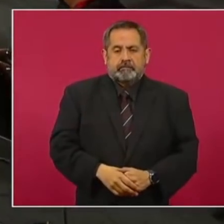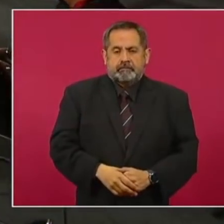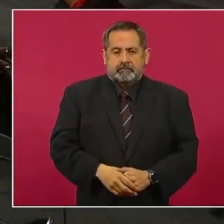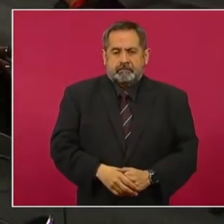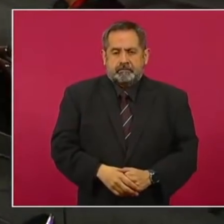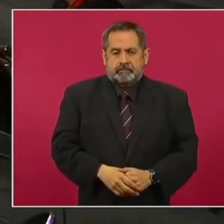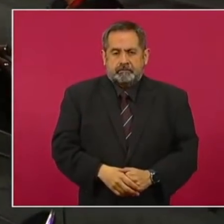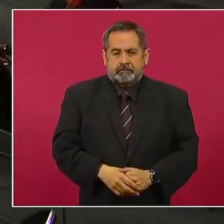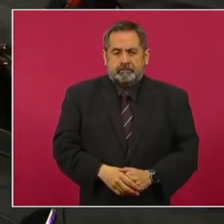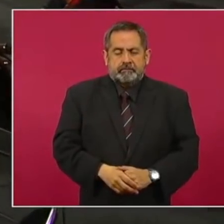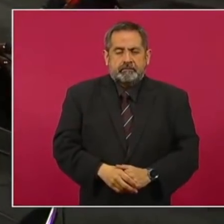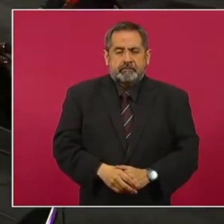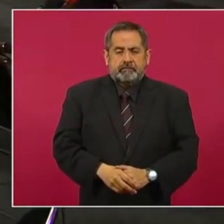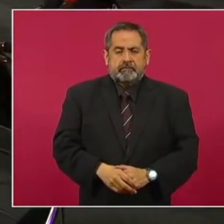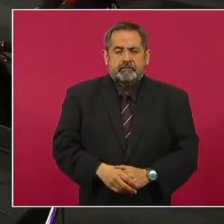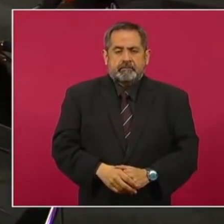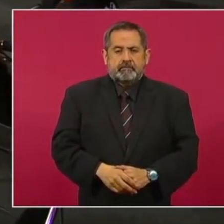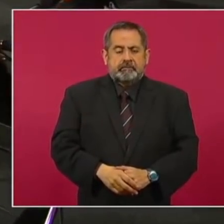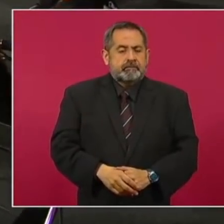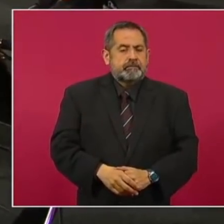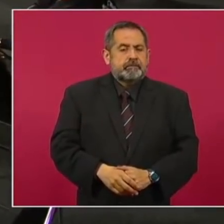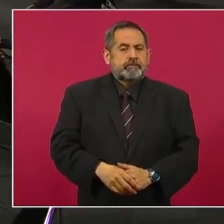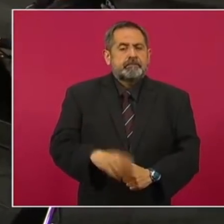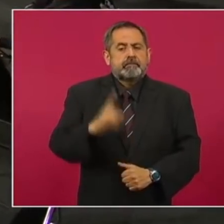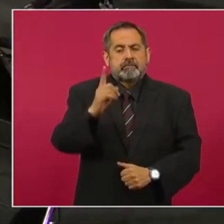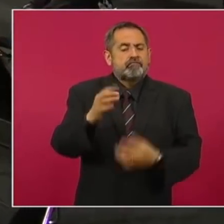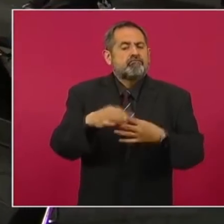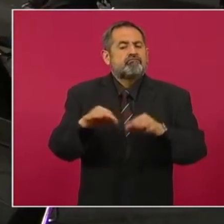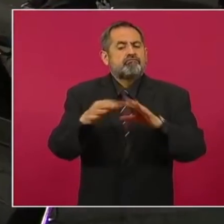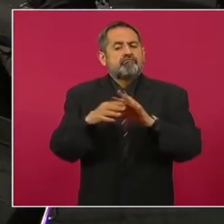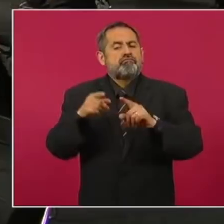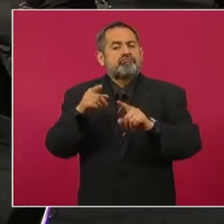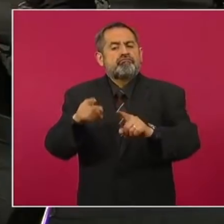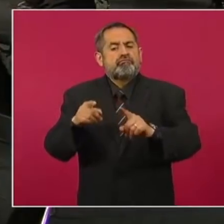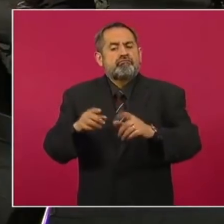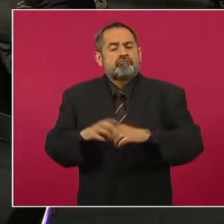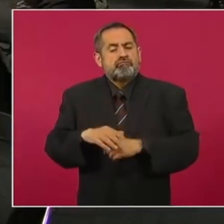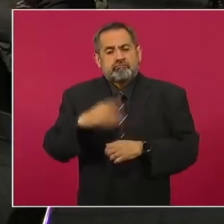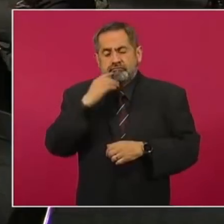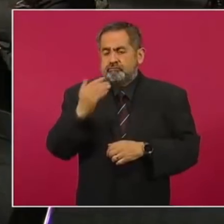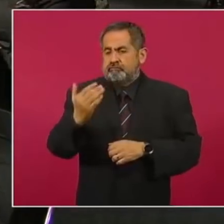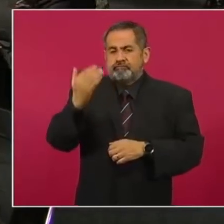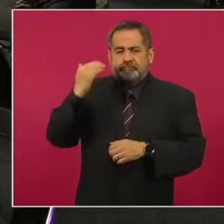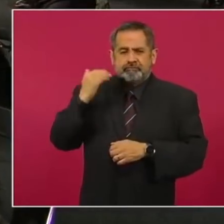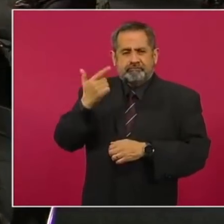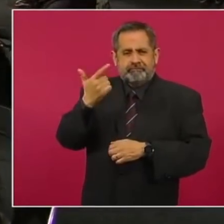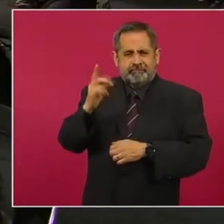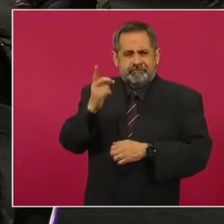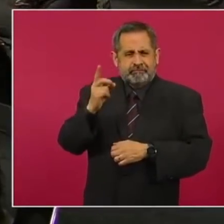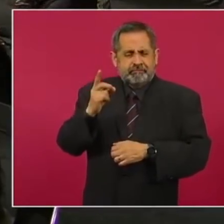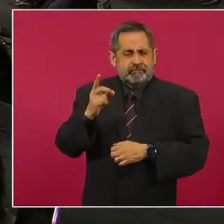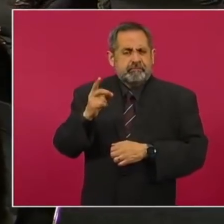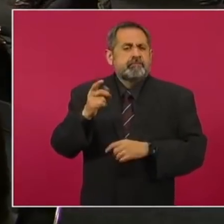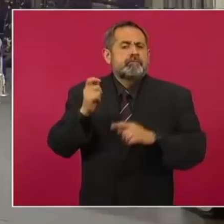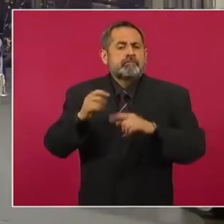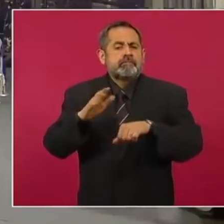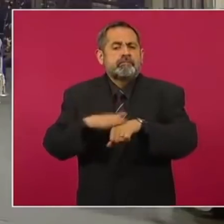señor secretario, es importante puntualizar que el pasado 7 de diciembre fue aprobado,